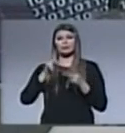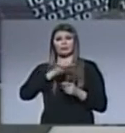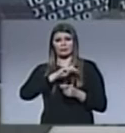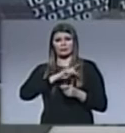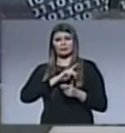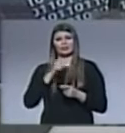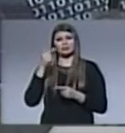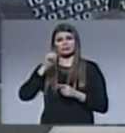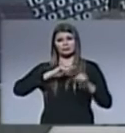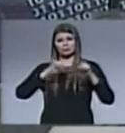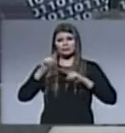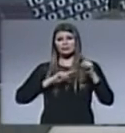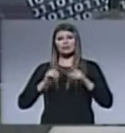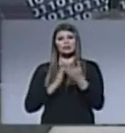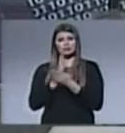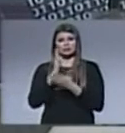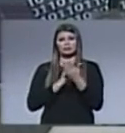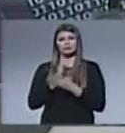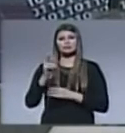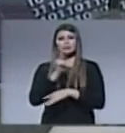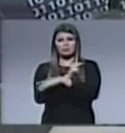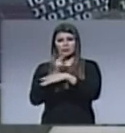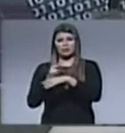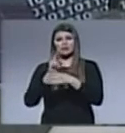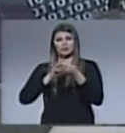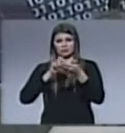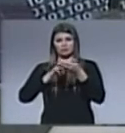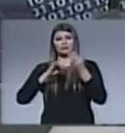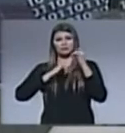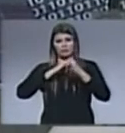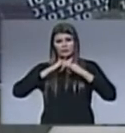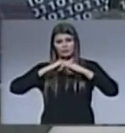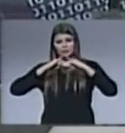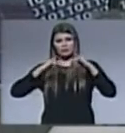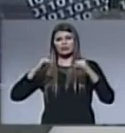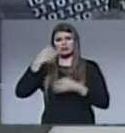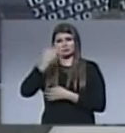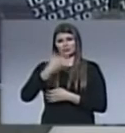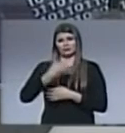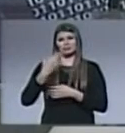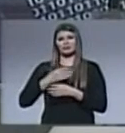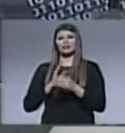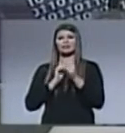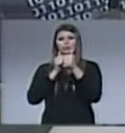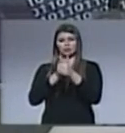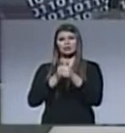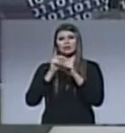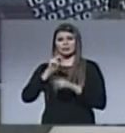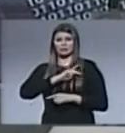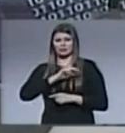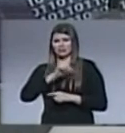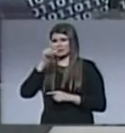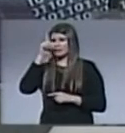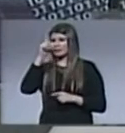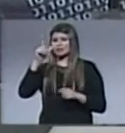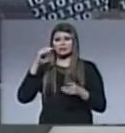espiritual puede y debe predicar la palabra de Dios en forma correcta y acertada. Debe ser fiel hasta